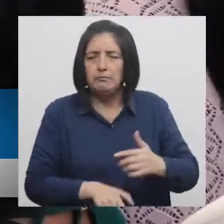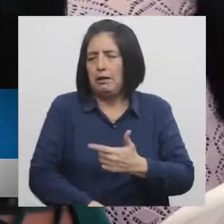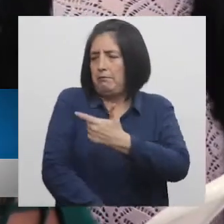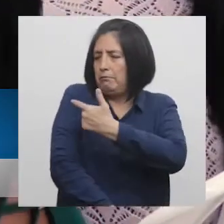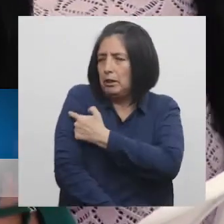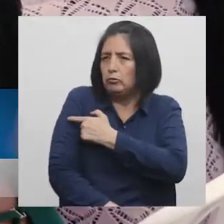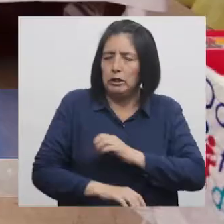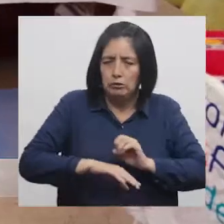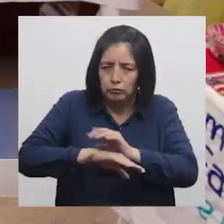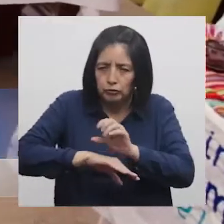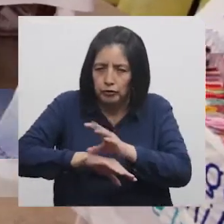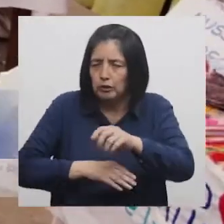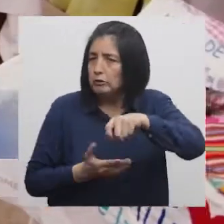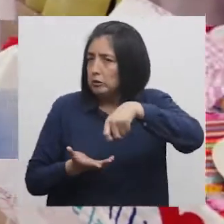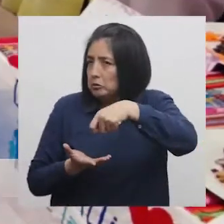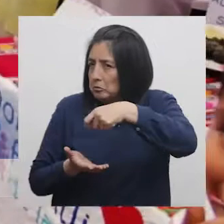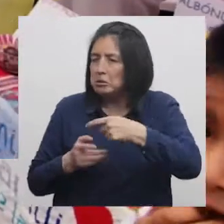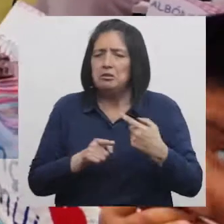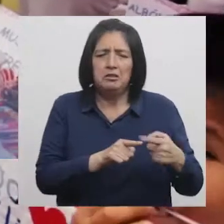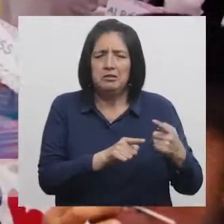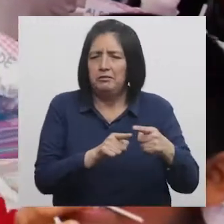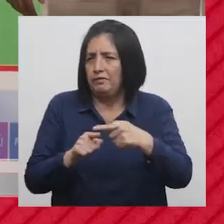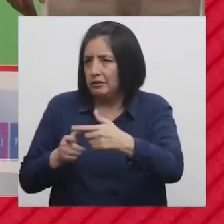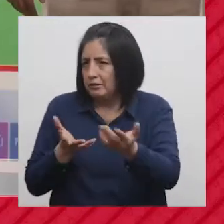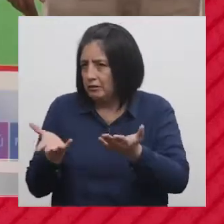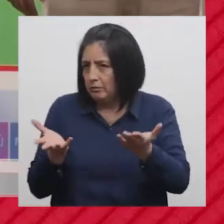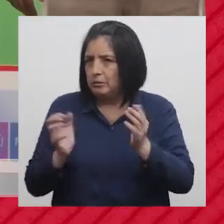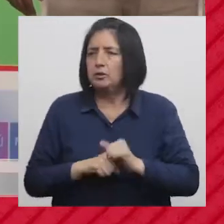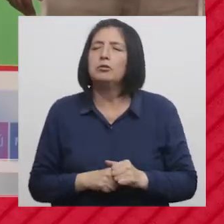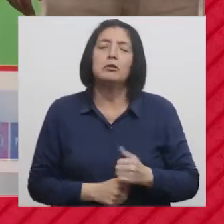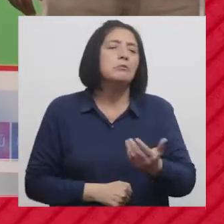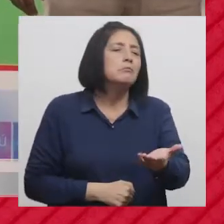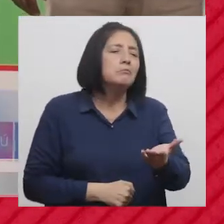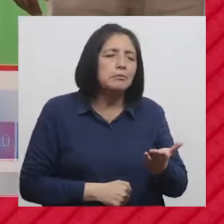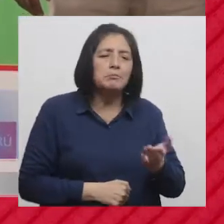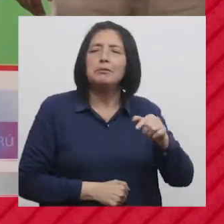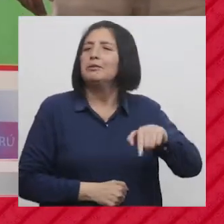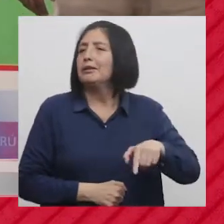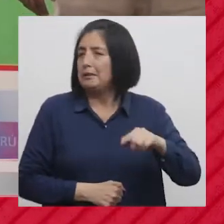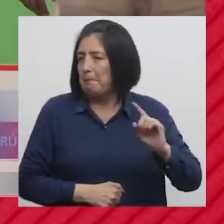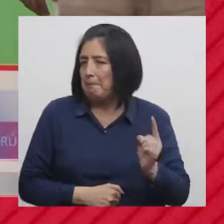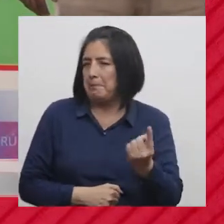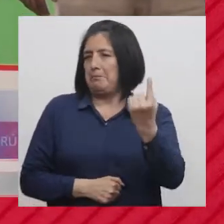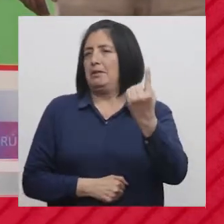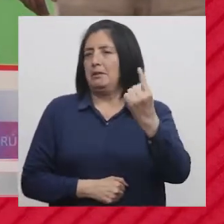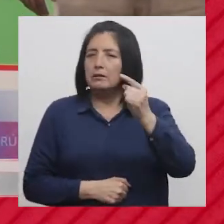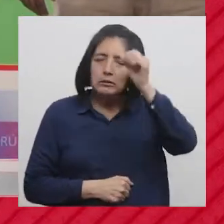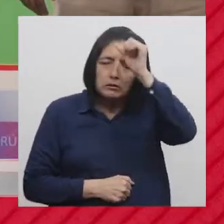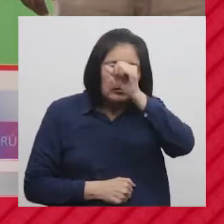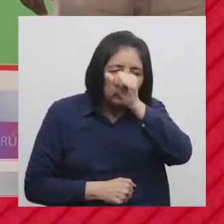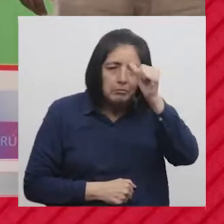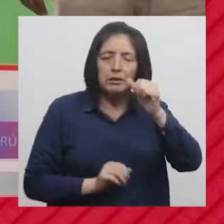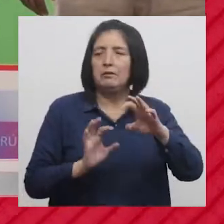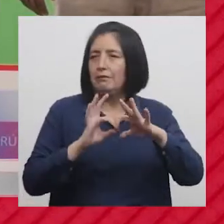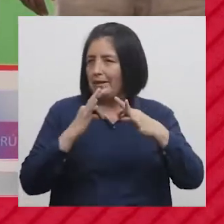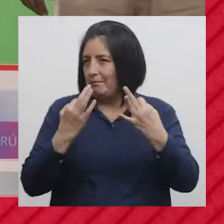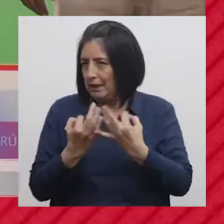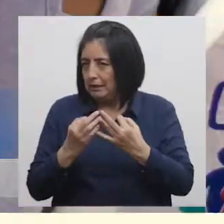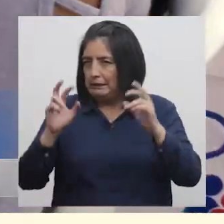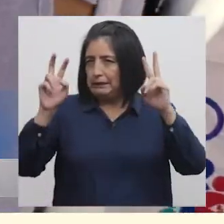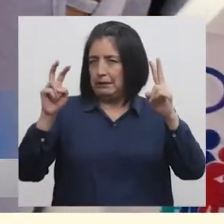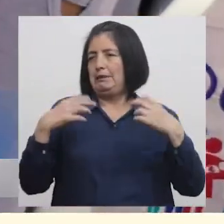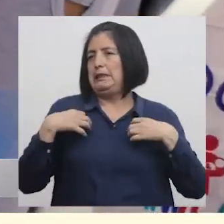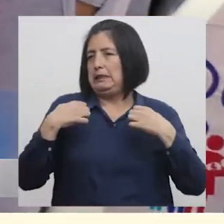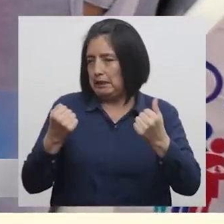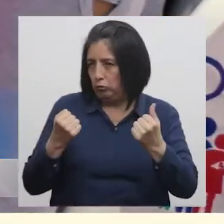orientación nutricional, entre otros servicios de salud Bienvenidos a nuestro primer domingo familiar de la salud